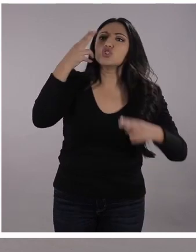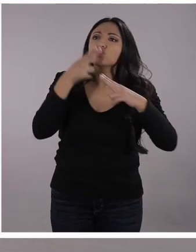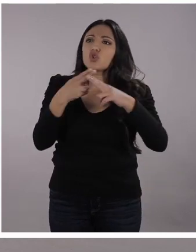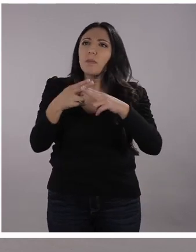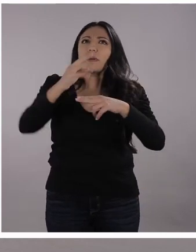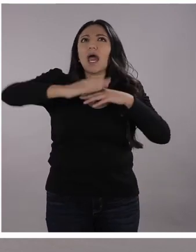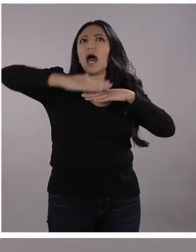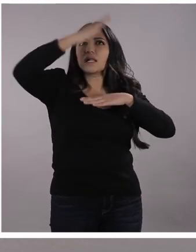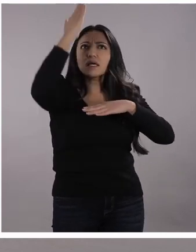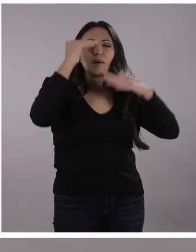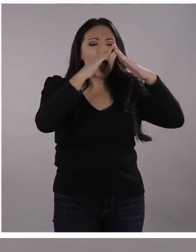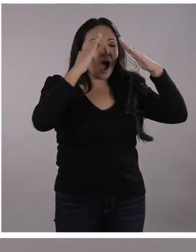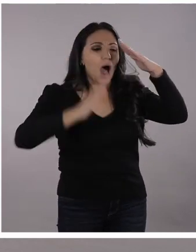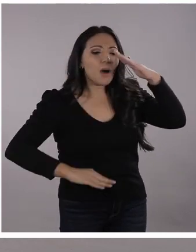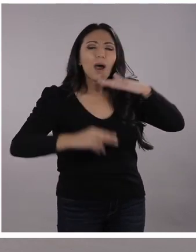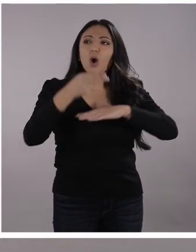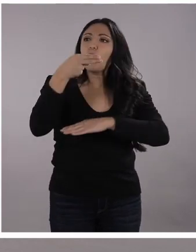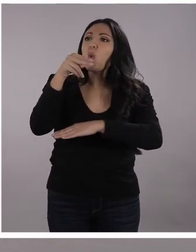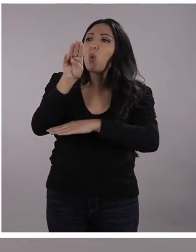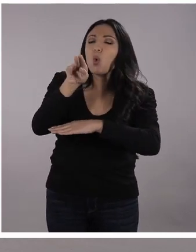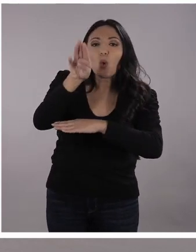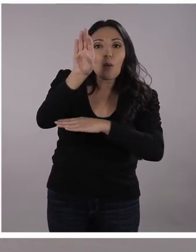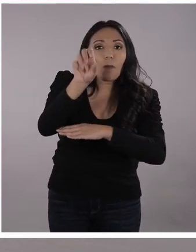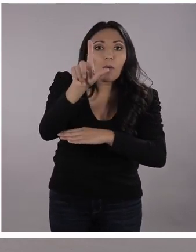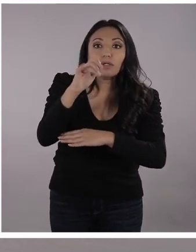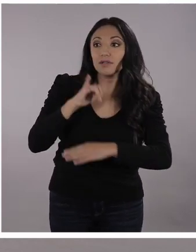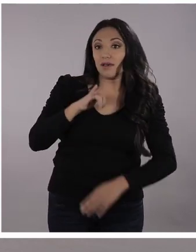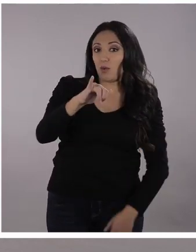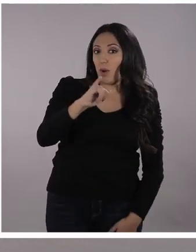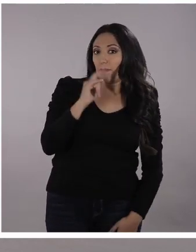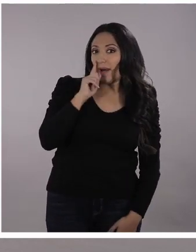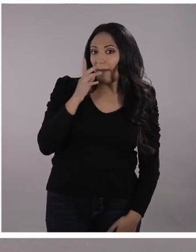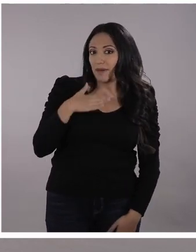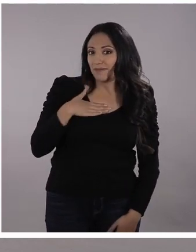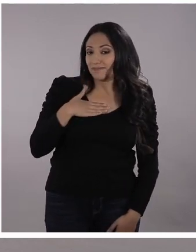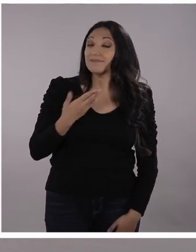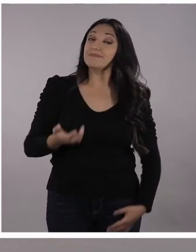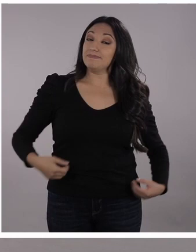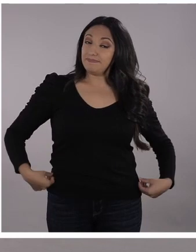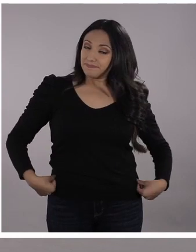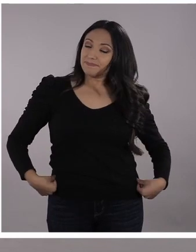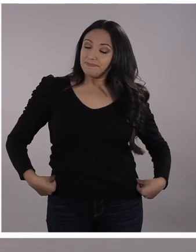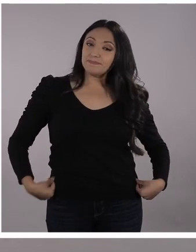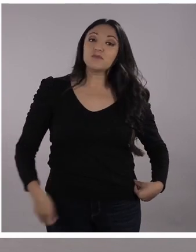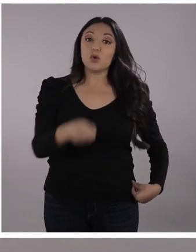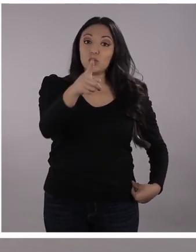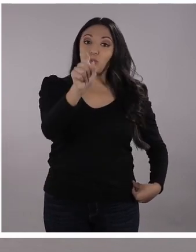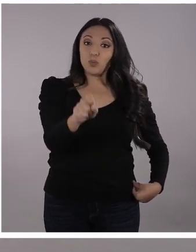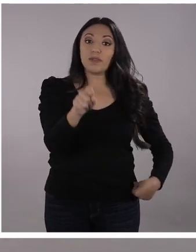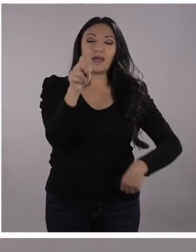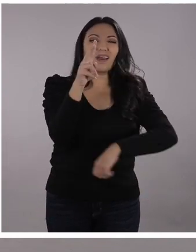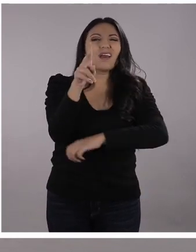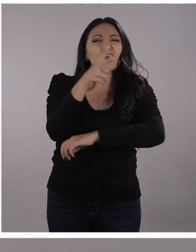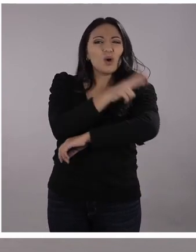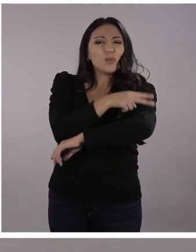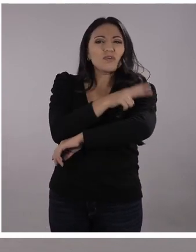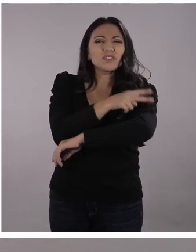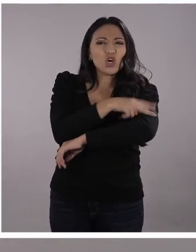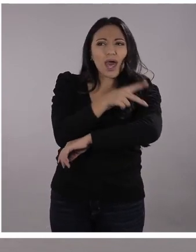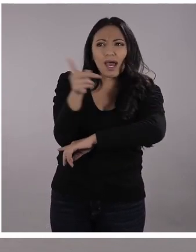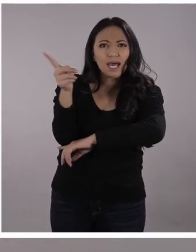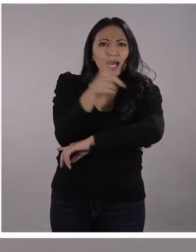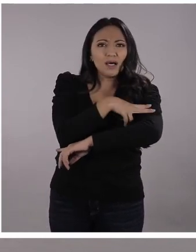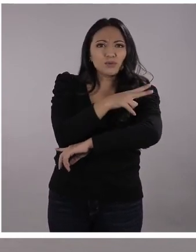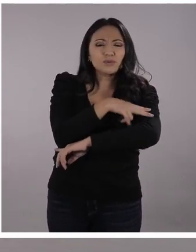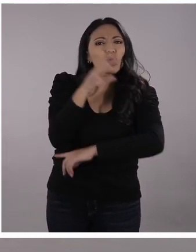Quizá va parecerse un poco a mí, a la científica Charito. Díganle a la profe Gaby, sé que esta anda por ahí, que les enseñe un